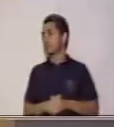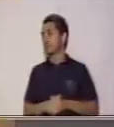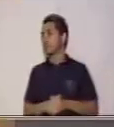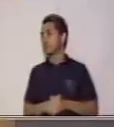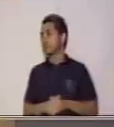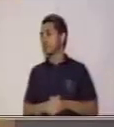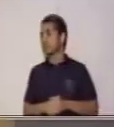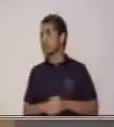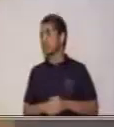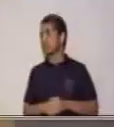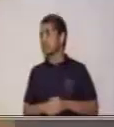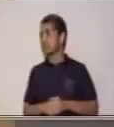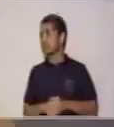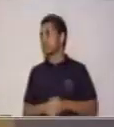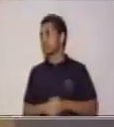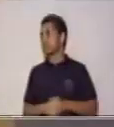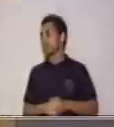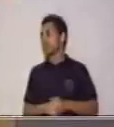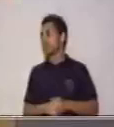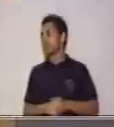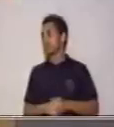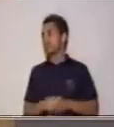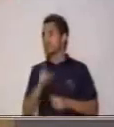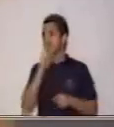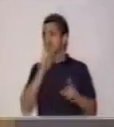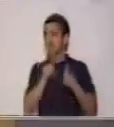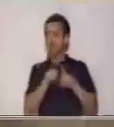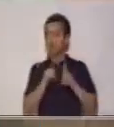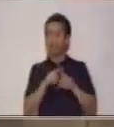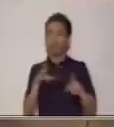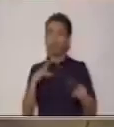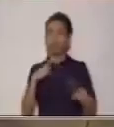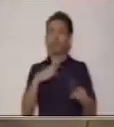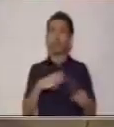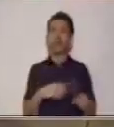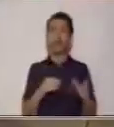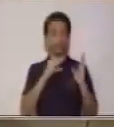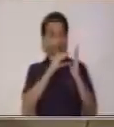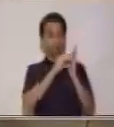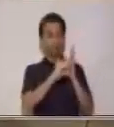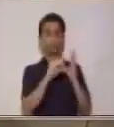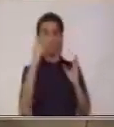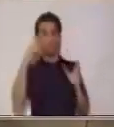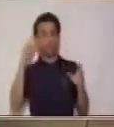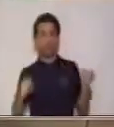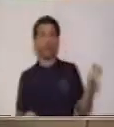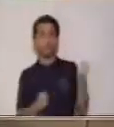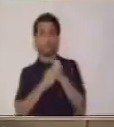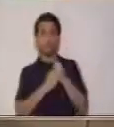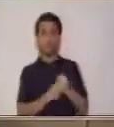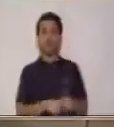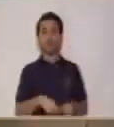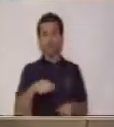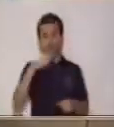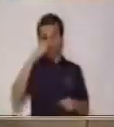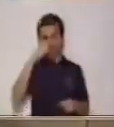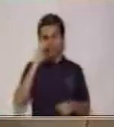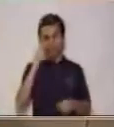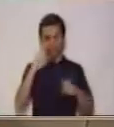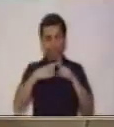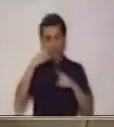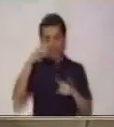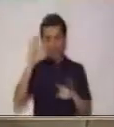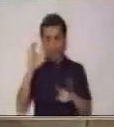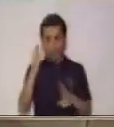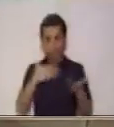publicitarios textos de apoyo, algo muy importante. Ya te voy a explicar yo otra parte